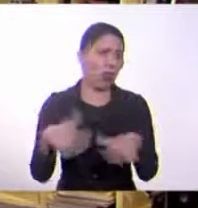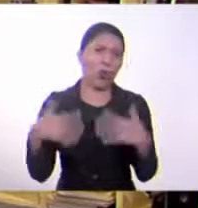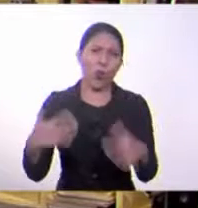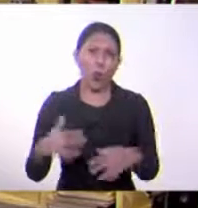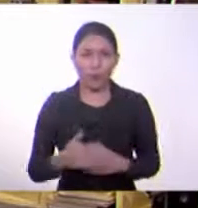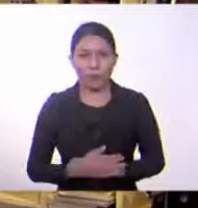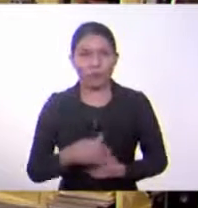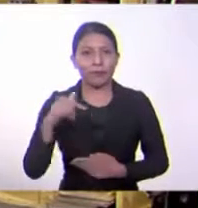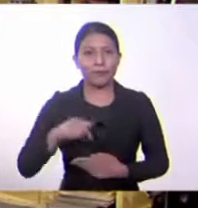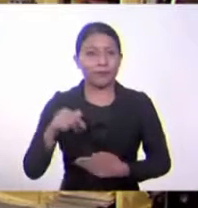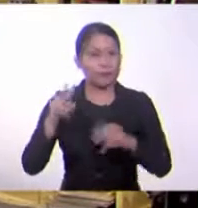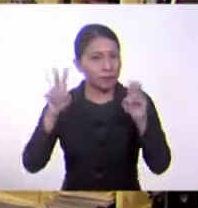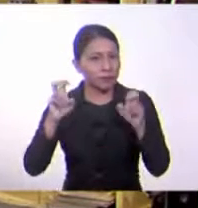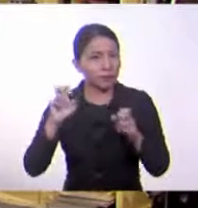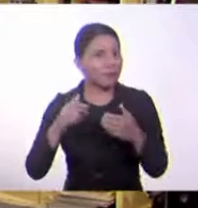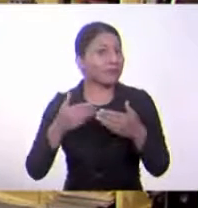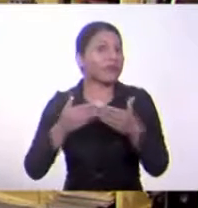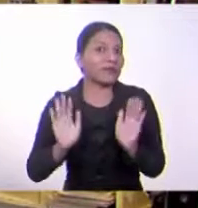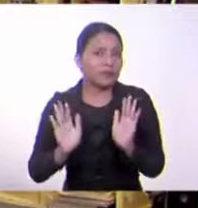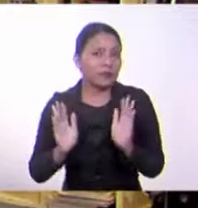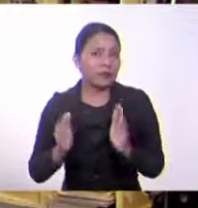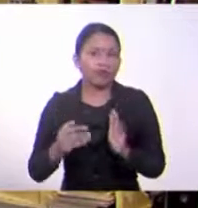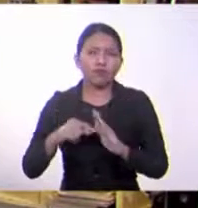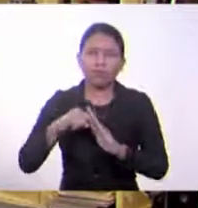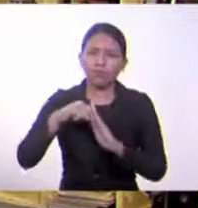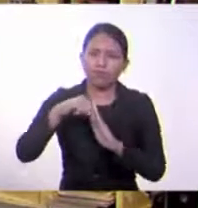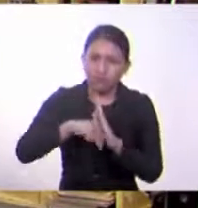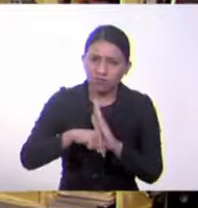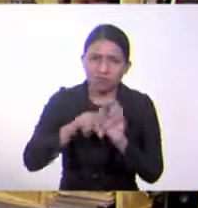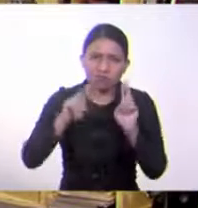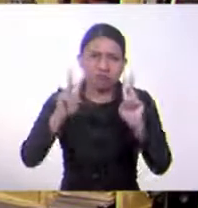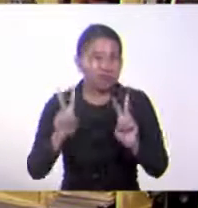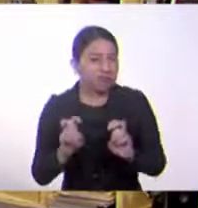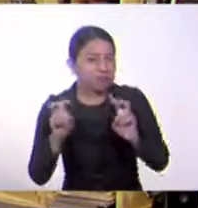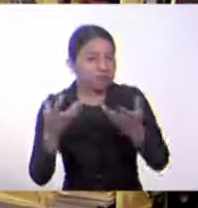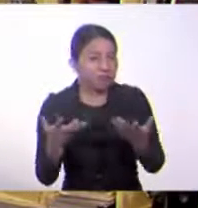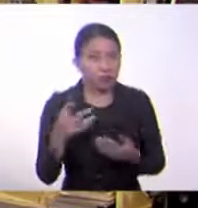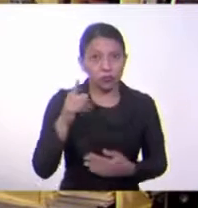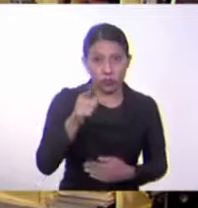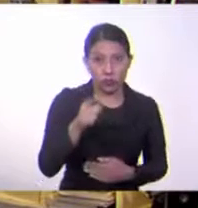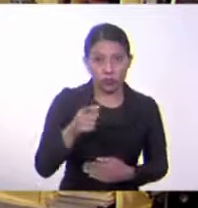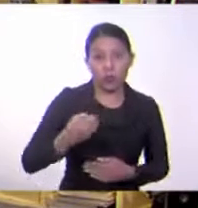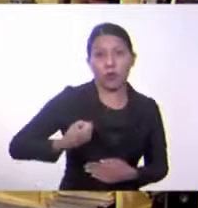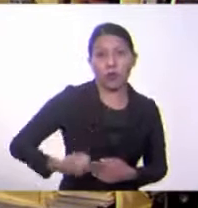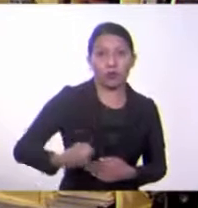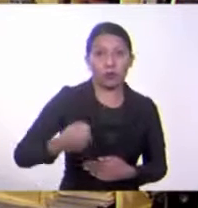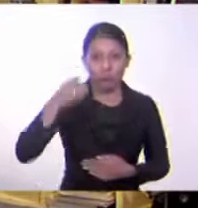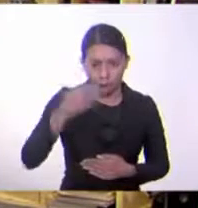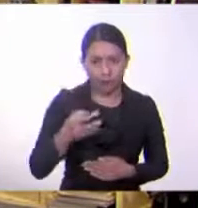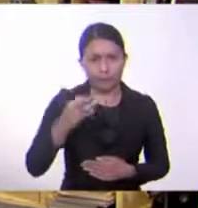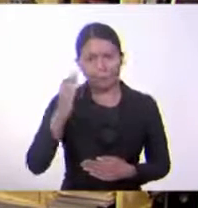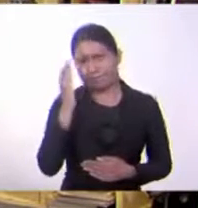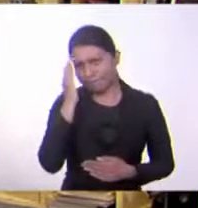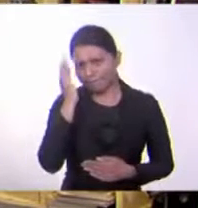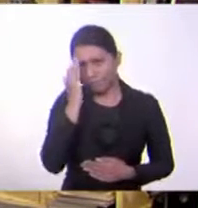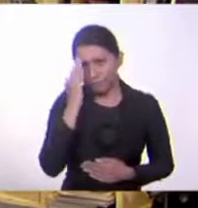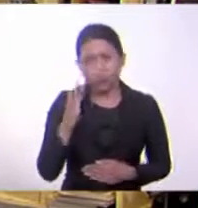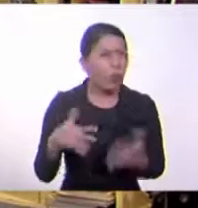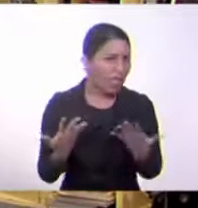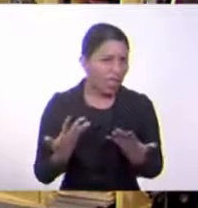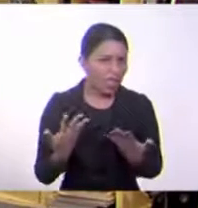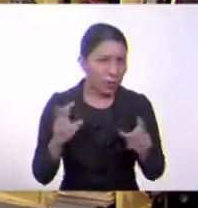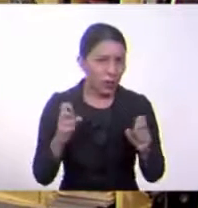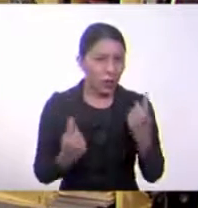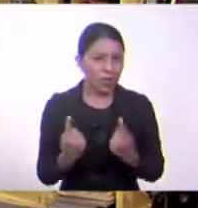temática diferente que nos va a ayudar a profundizar en una temática que usted, como estudiante, debemos tener en mente. ¿Cuál es esa